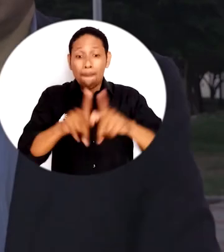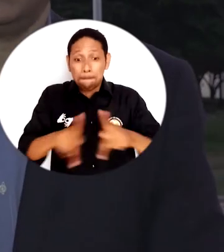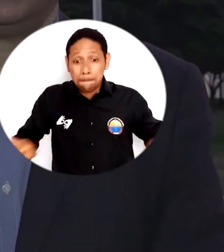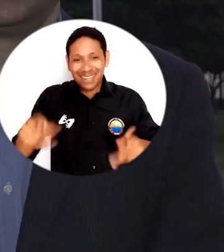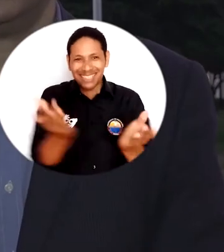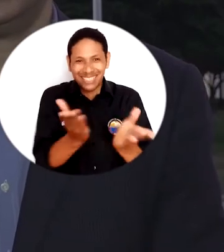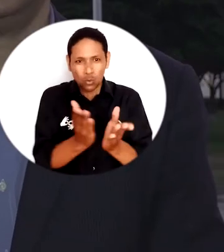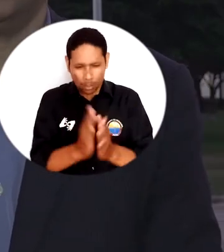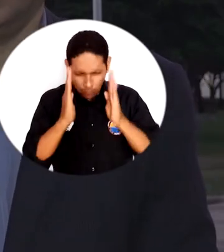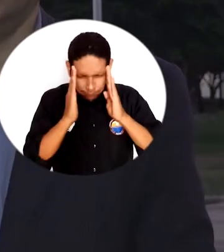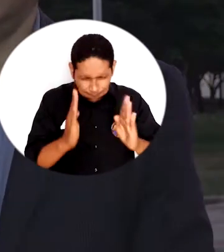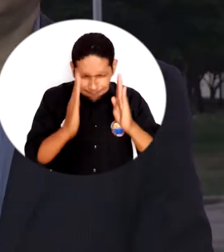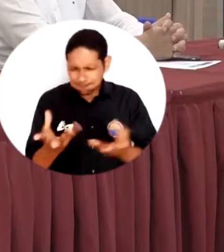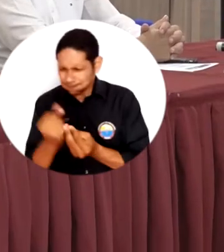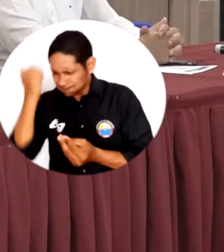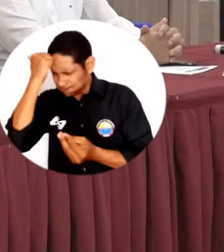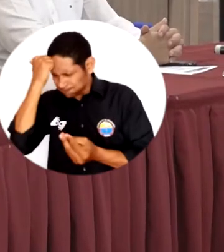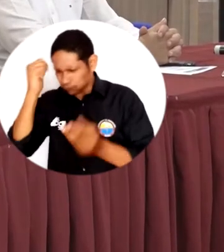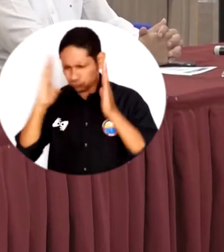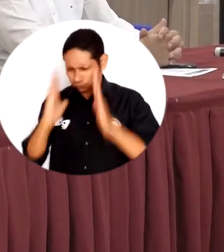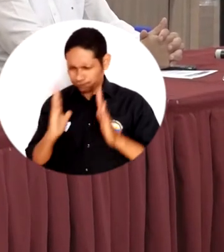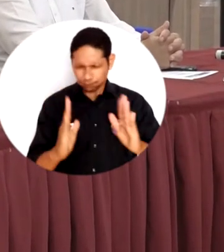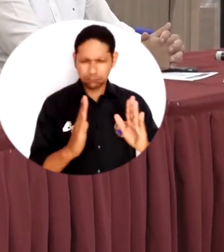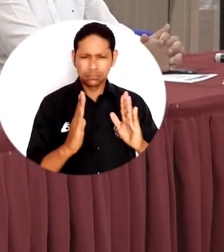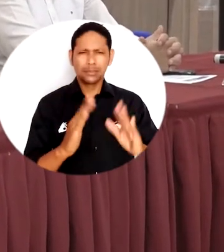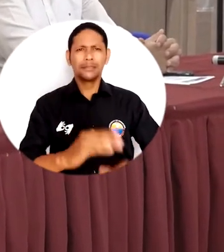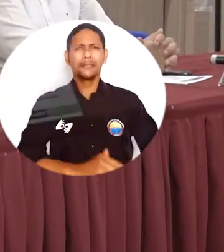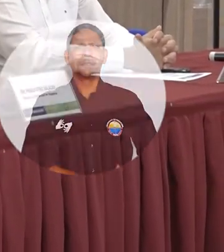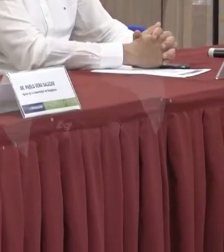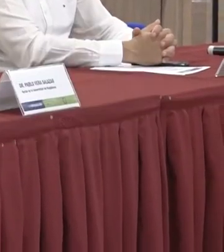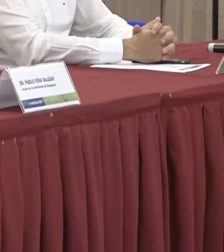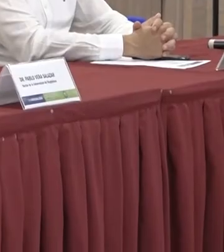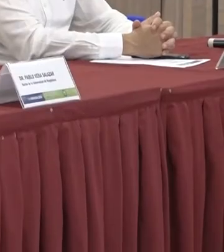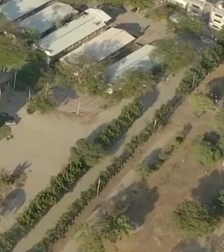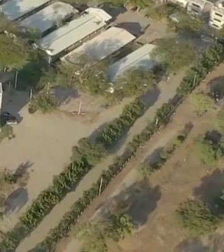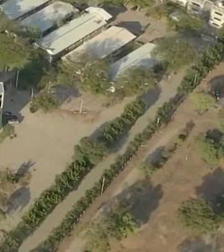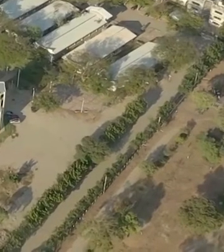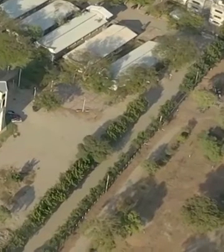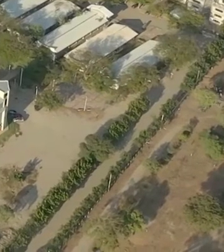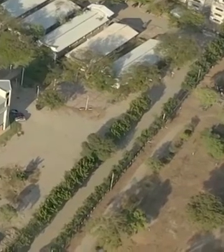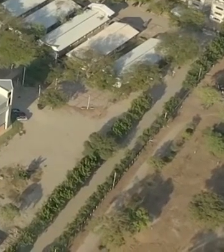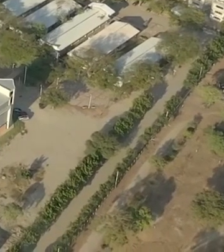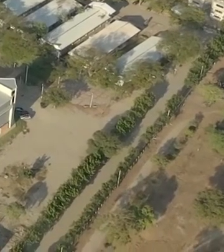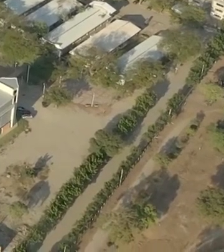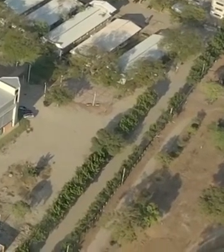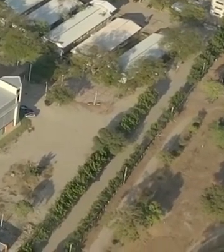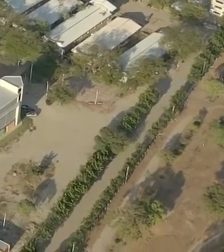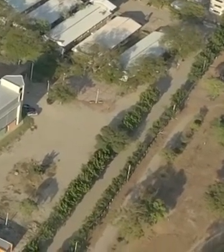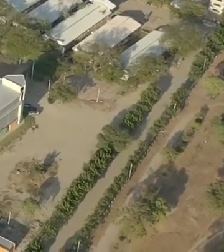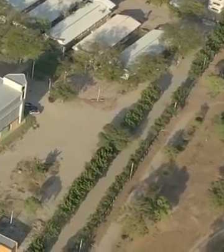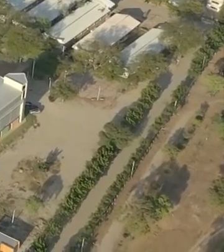centro a las personas, a nuestros estudiantes y a nuestros docentes. Universidad del Magdalena, más incluyente e